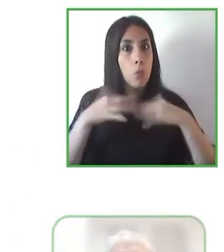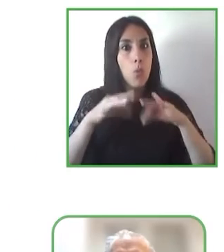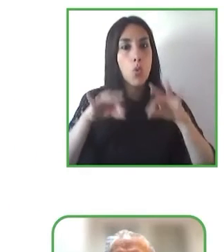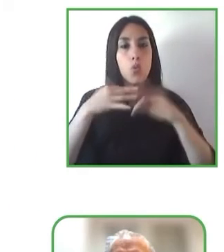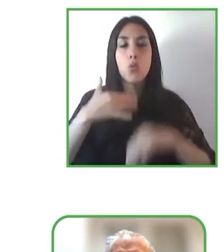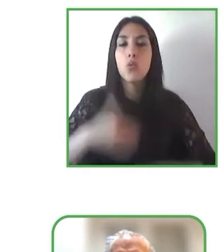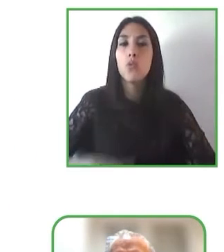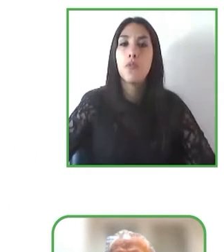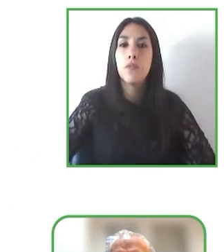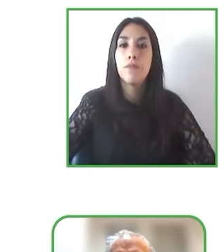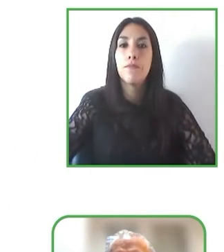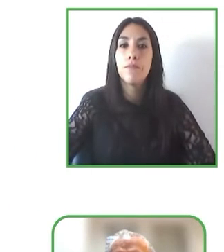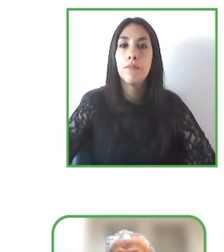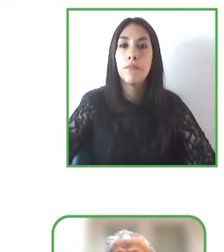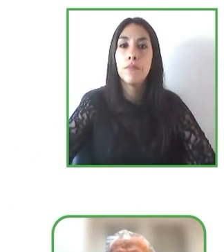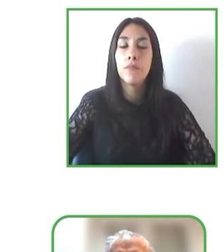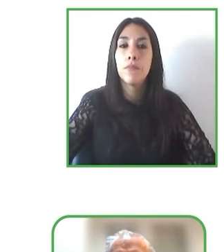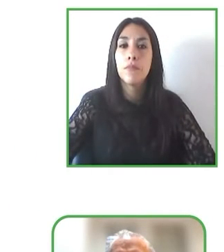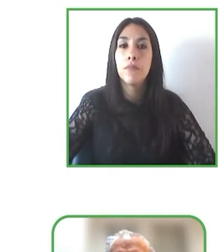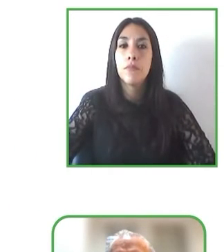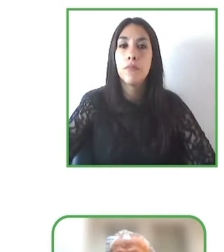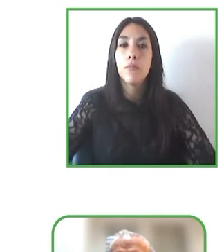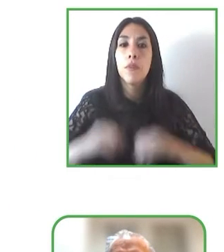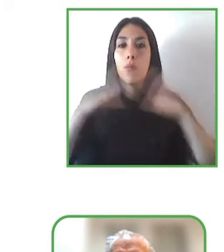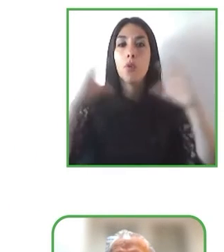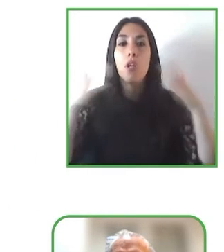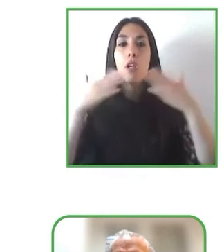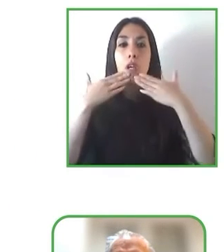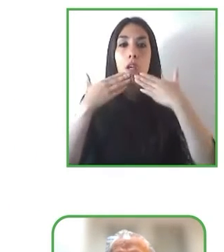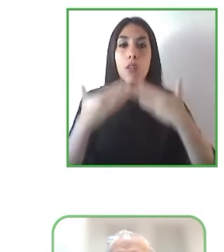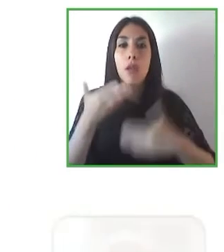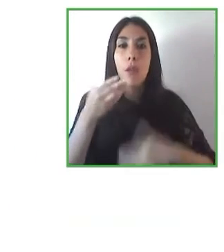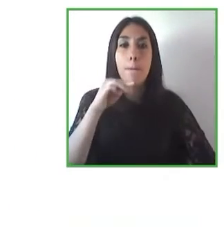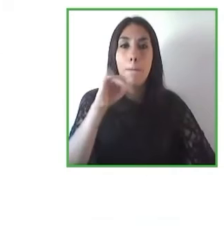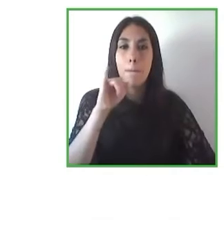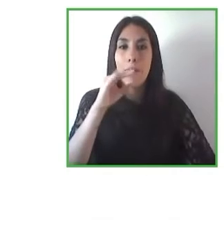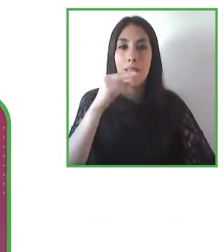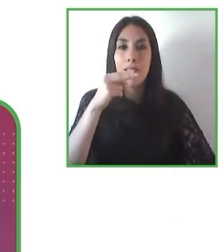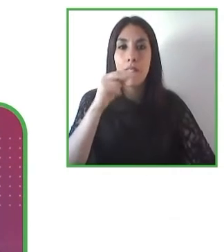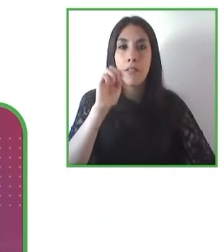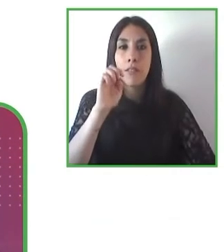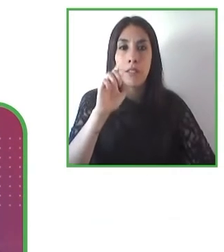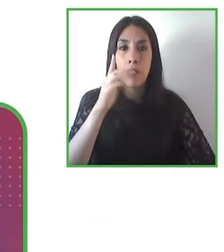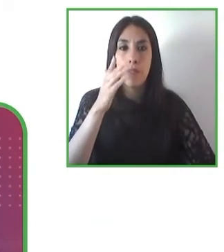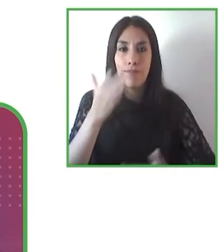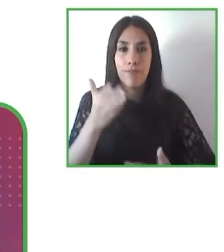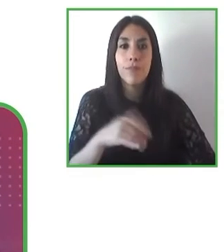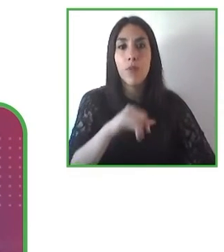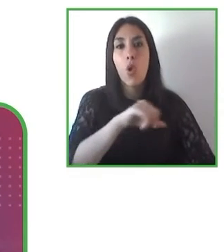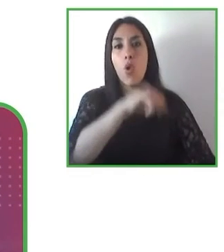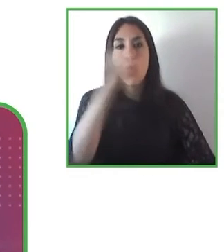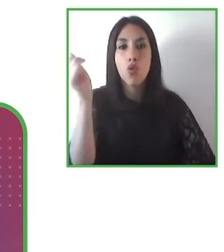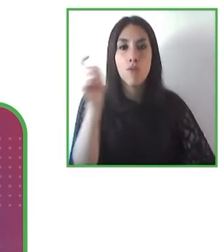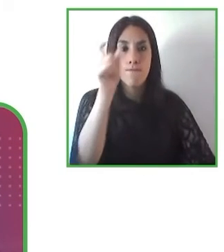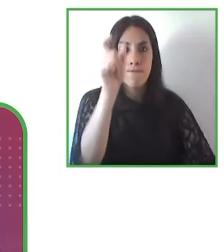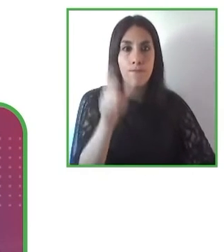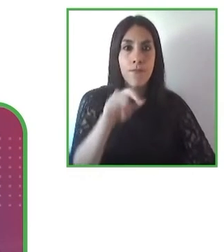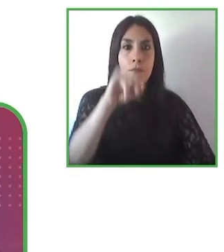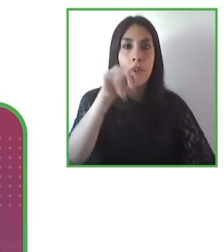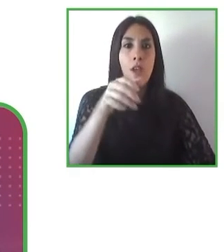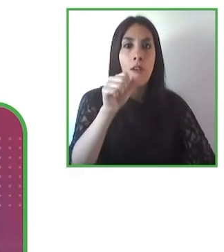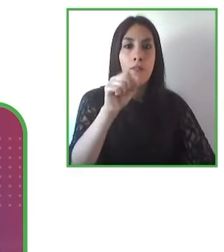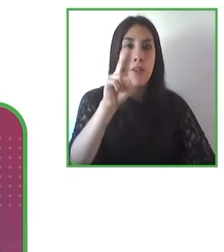gracias Michael Javier tu frase para cerrar que imaginemos las tecnologías para los